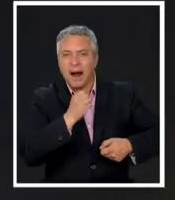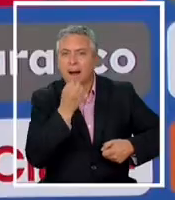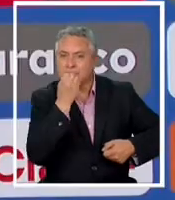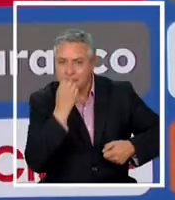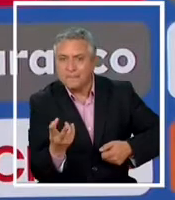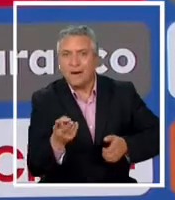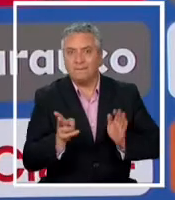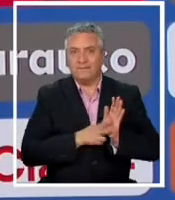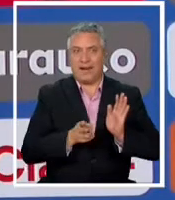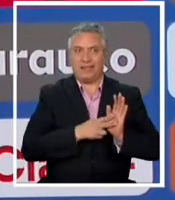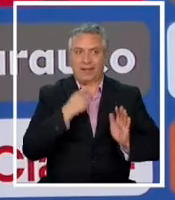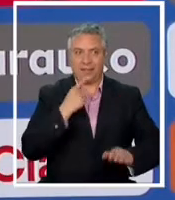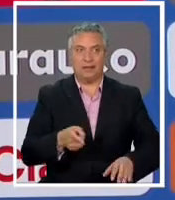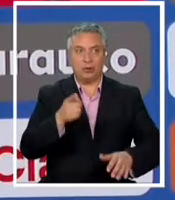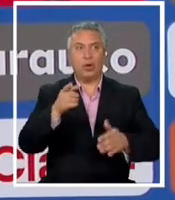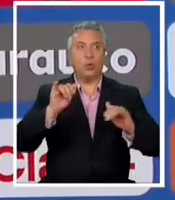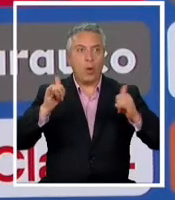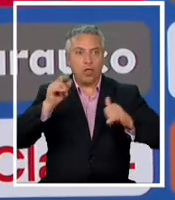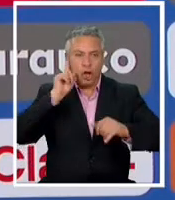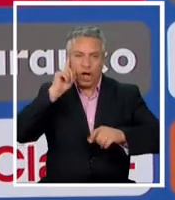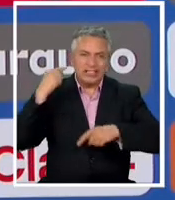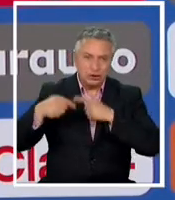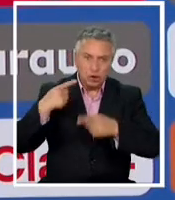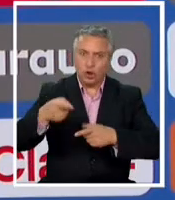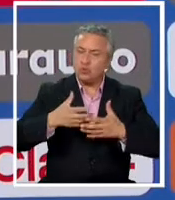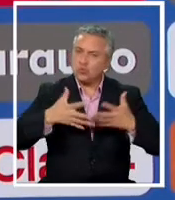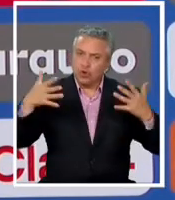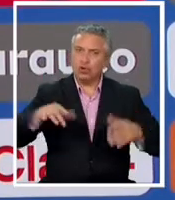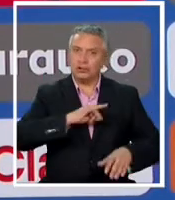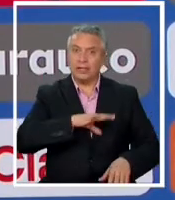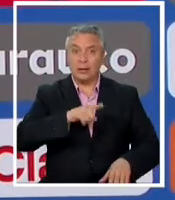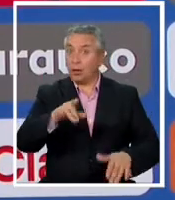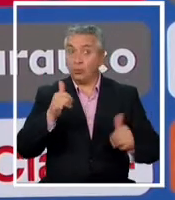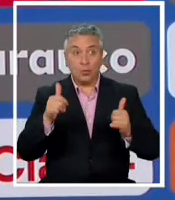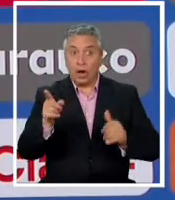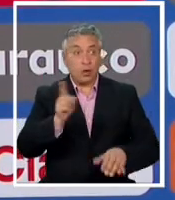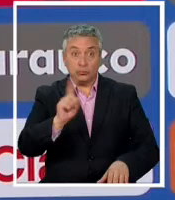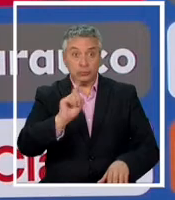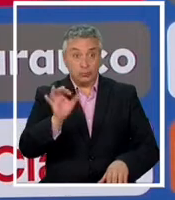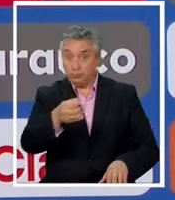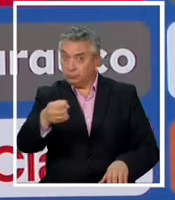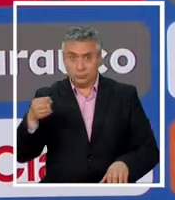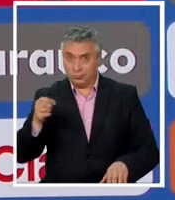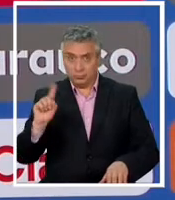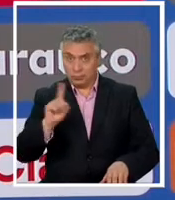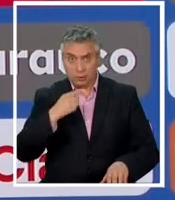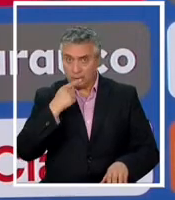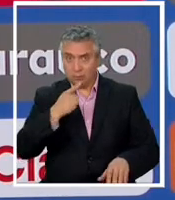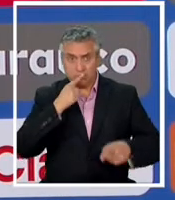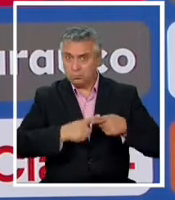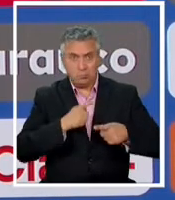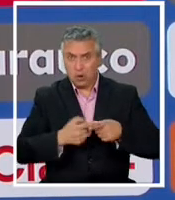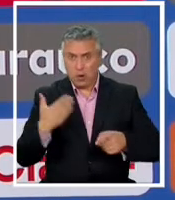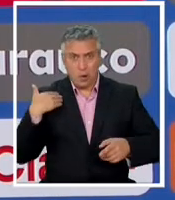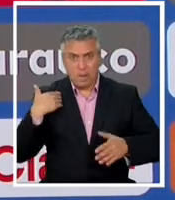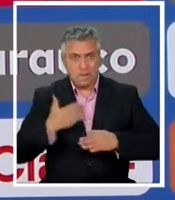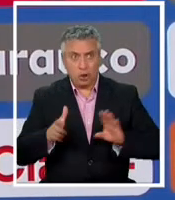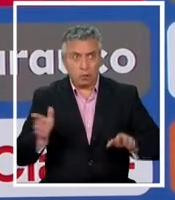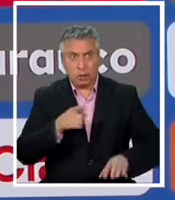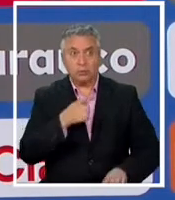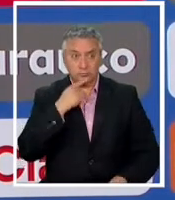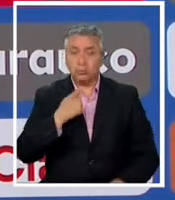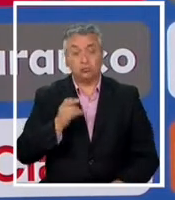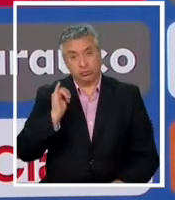un jugador histórico un jugador que le otorgó mucho a Chile si no está en su nivel de rendimiento no va a ser convocado tenga el nombre que tenga sí